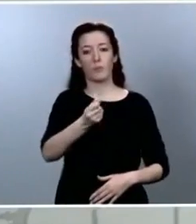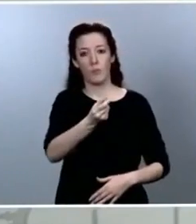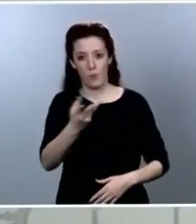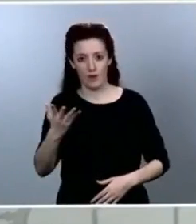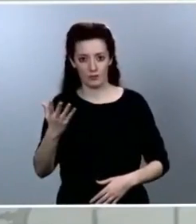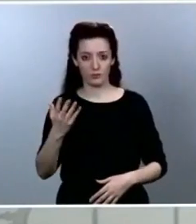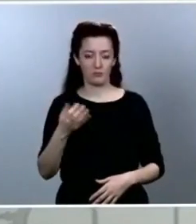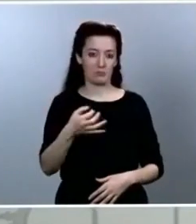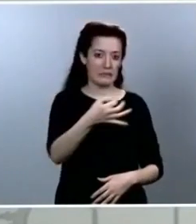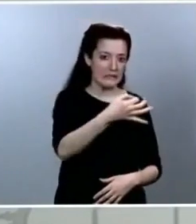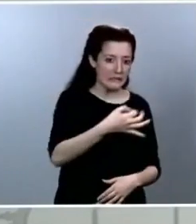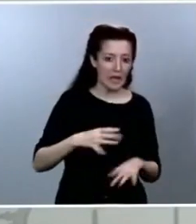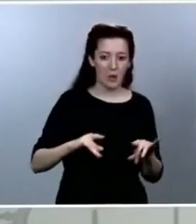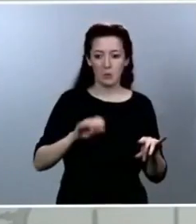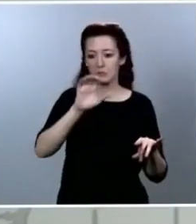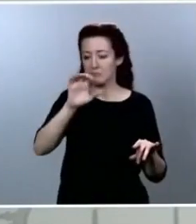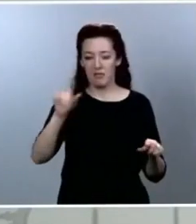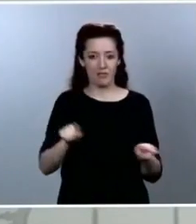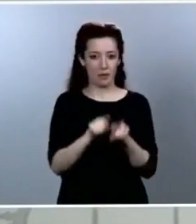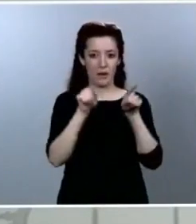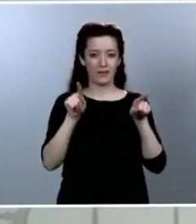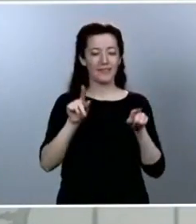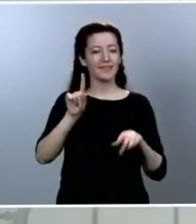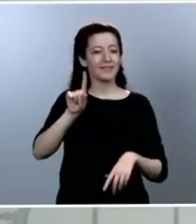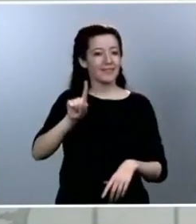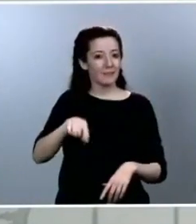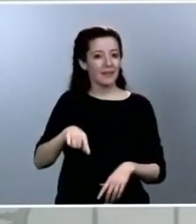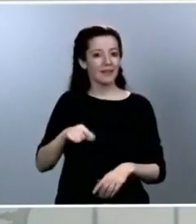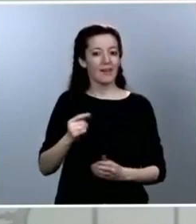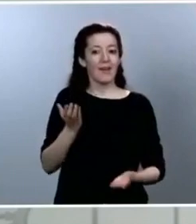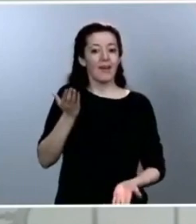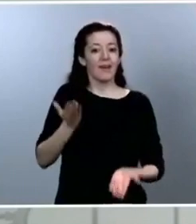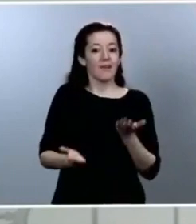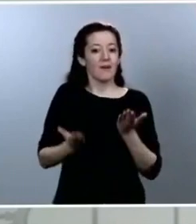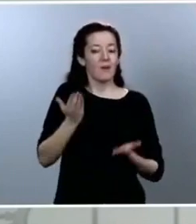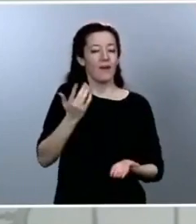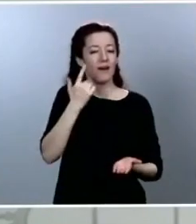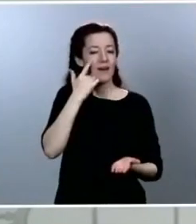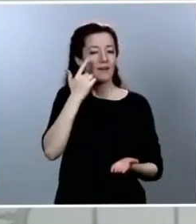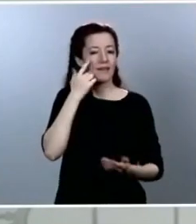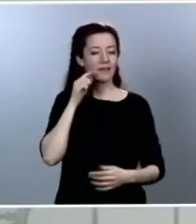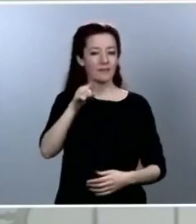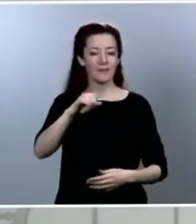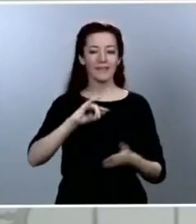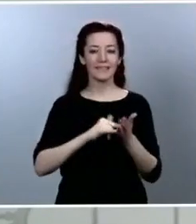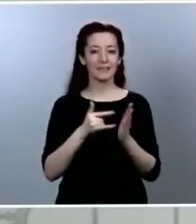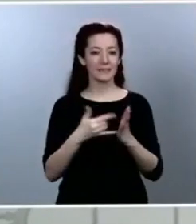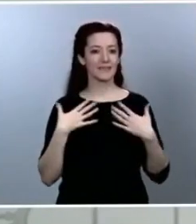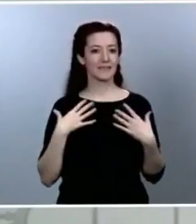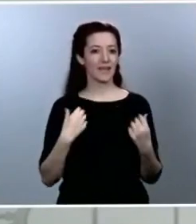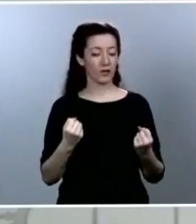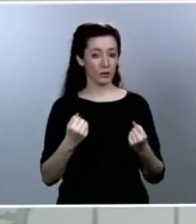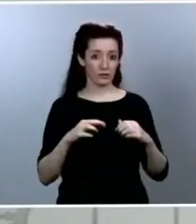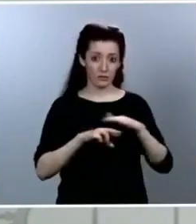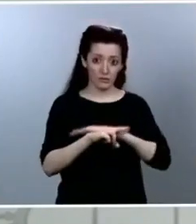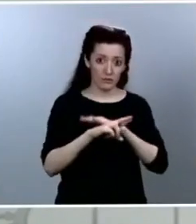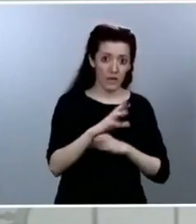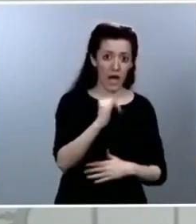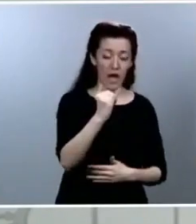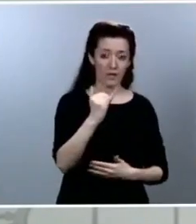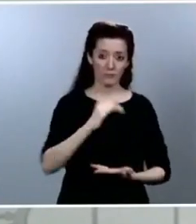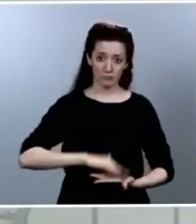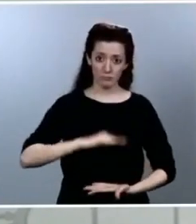cuestiones que tienen que ver con lo que le he dicho antes, con las capacidades estratégicas sanitarias, para que cuando haya un rebrote